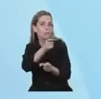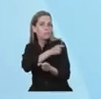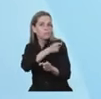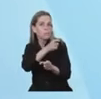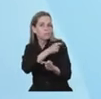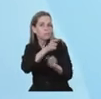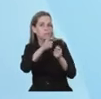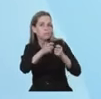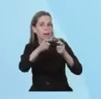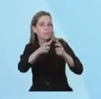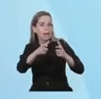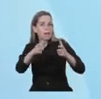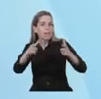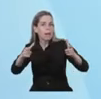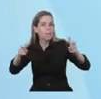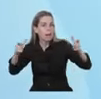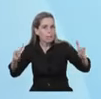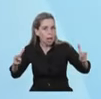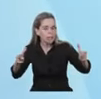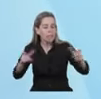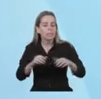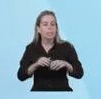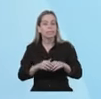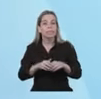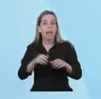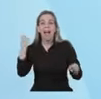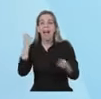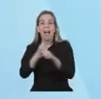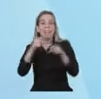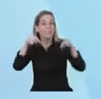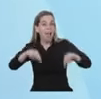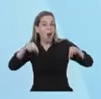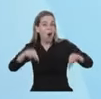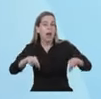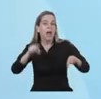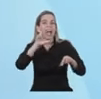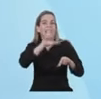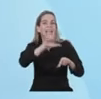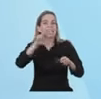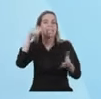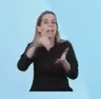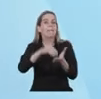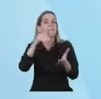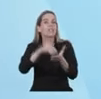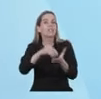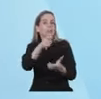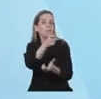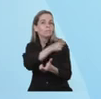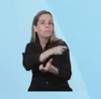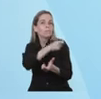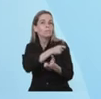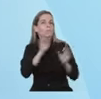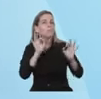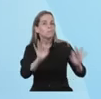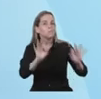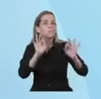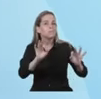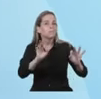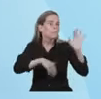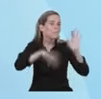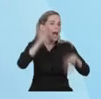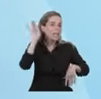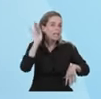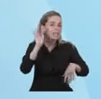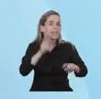protegidas. Hemos aplicado más de 33 millones de dosis. Hemos distribuido casi